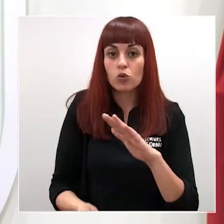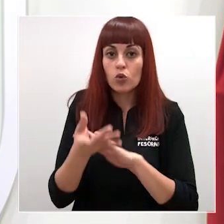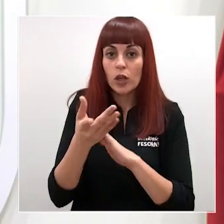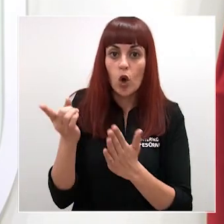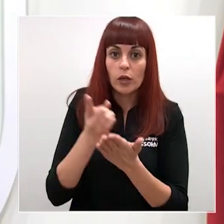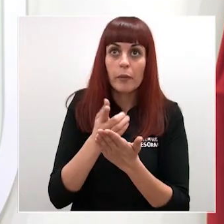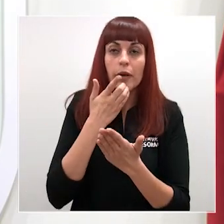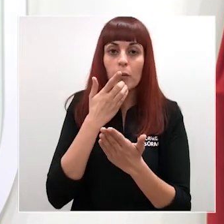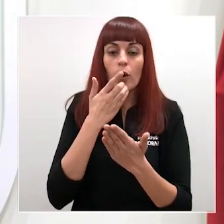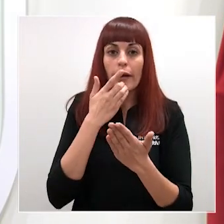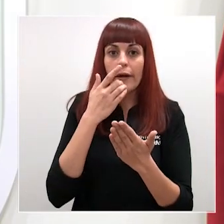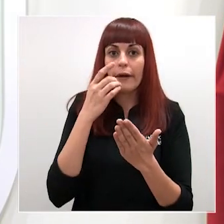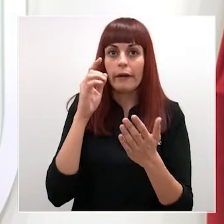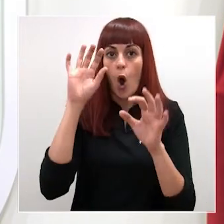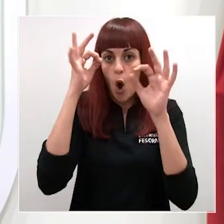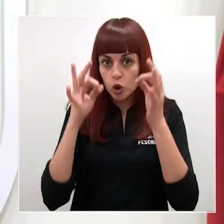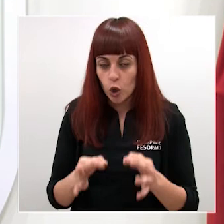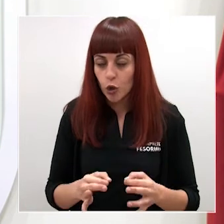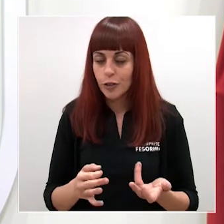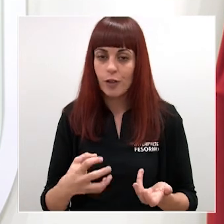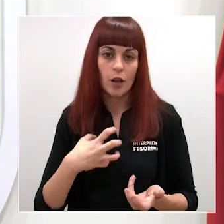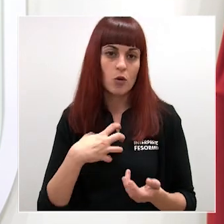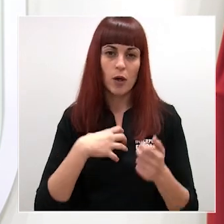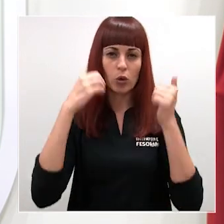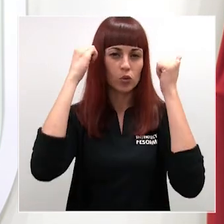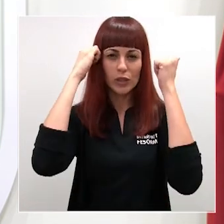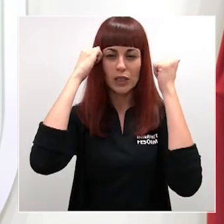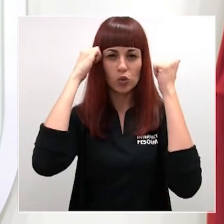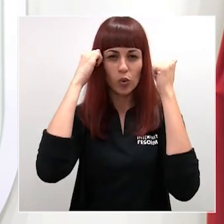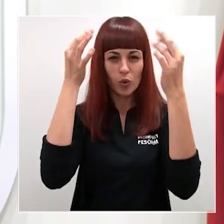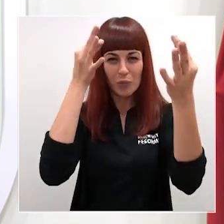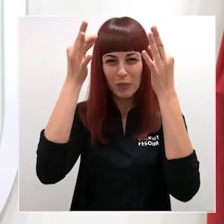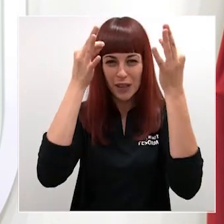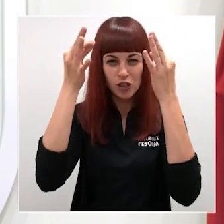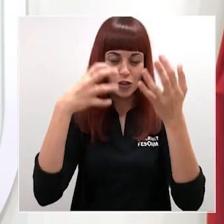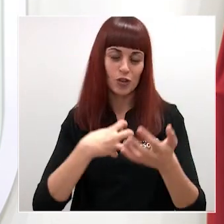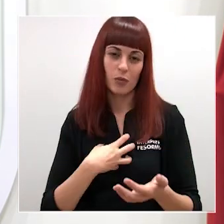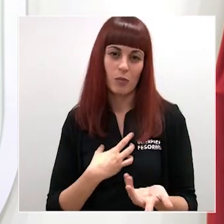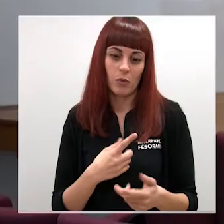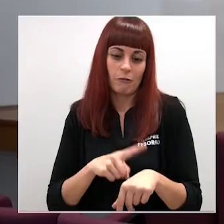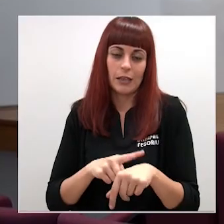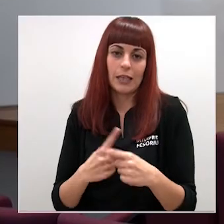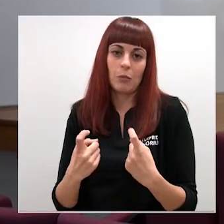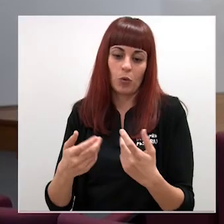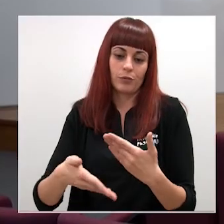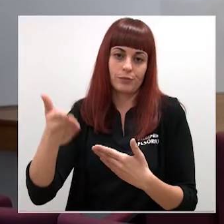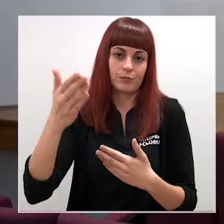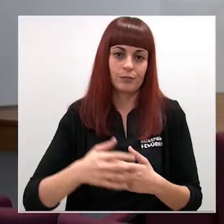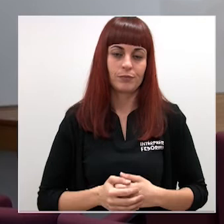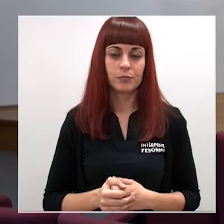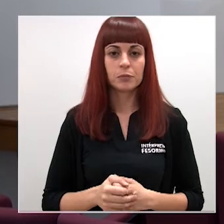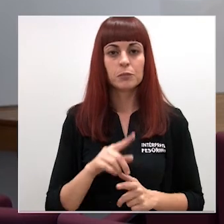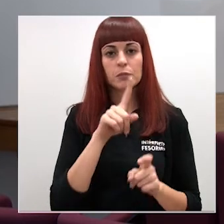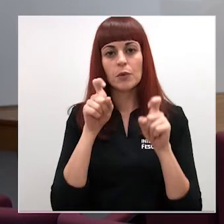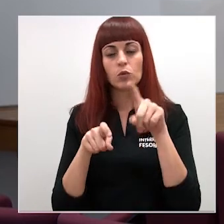en otoño por tanto pues no podemos hacer un estudio con tanta distancia ¿no? La próxima pregunta